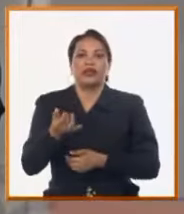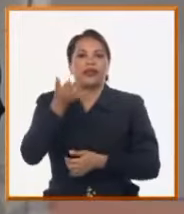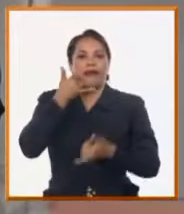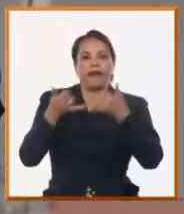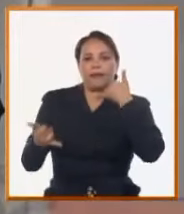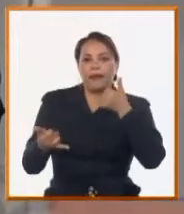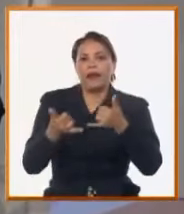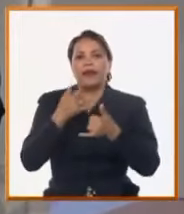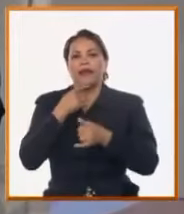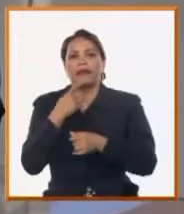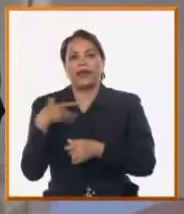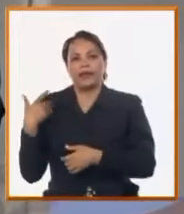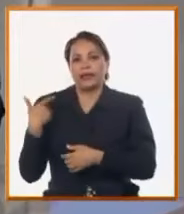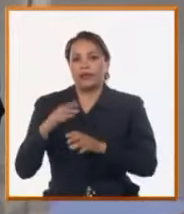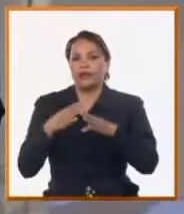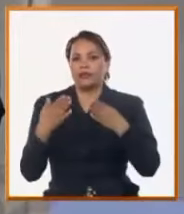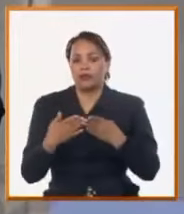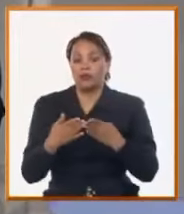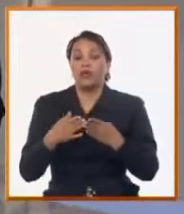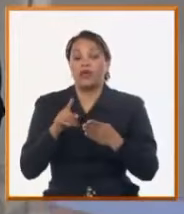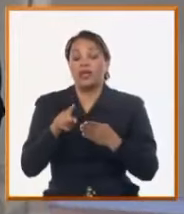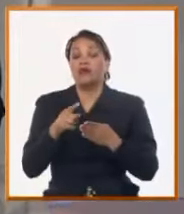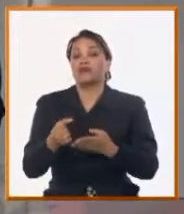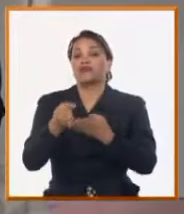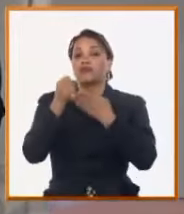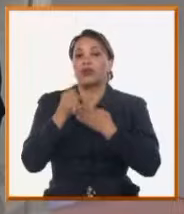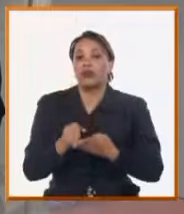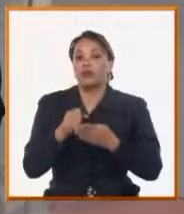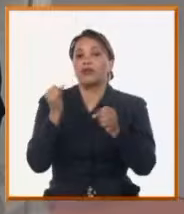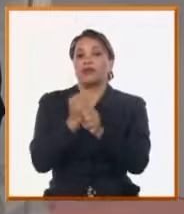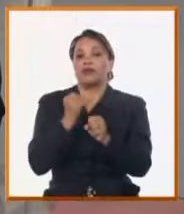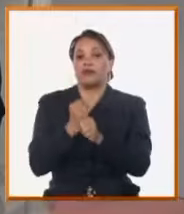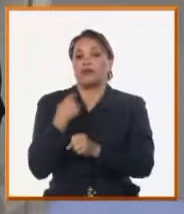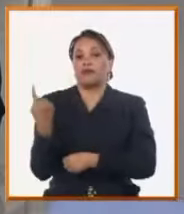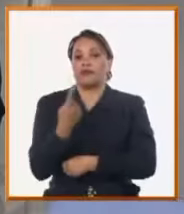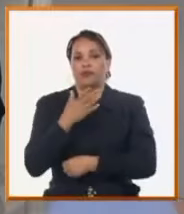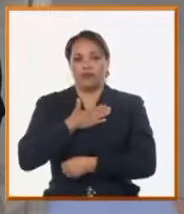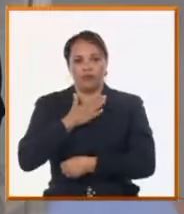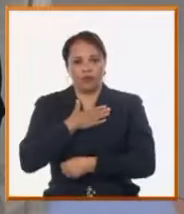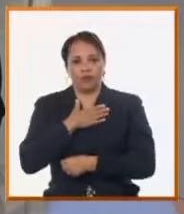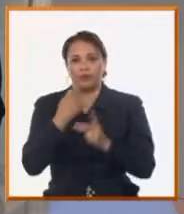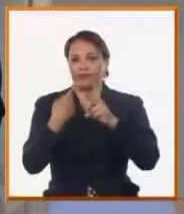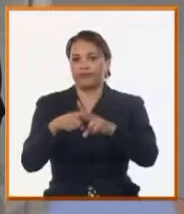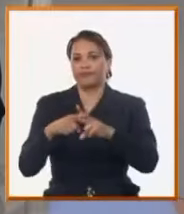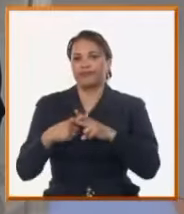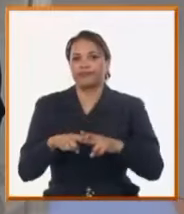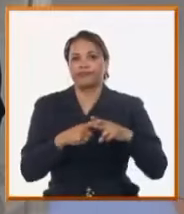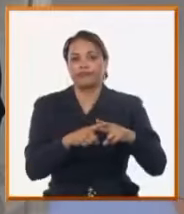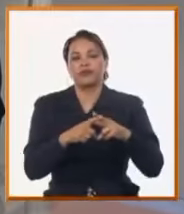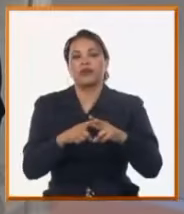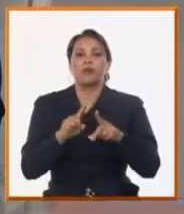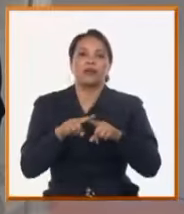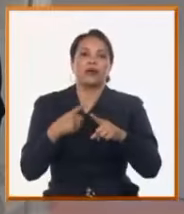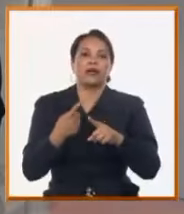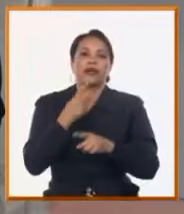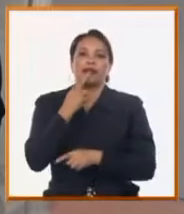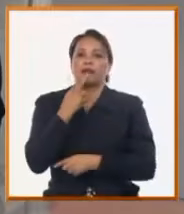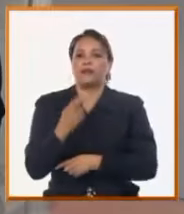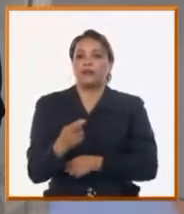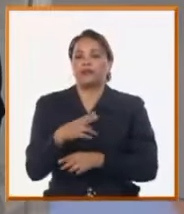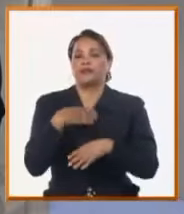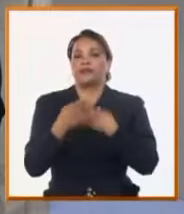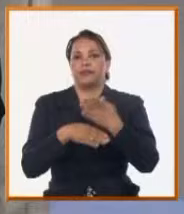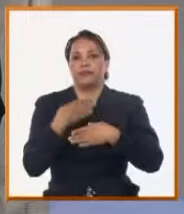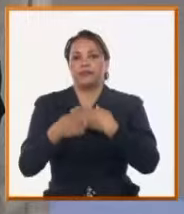teléfono, las cosas, porque de hecho ya les decía enriquecen nuestra preparación para dar respuesta a los problemas. De hecho